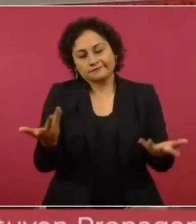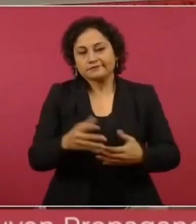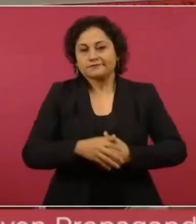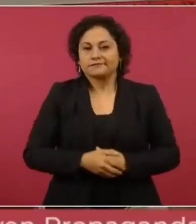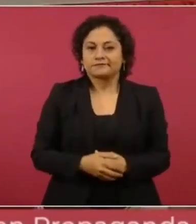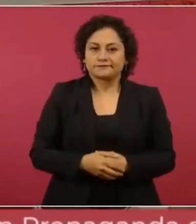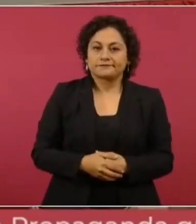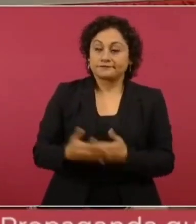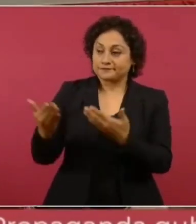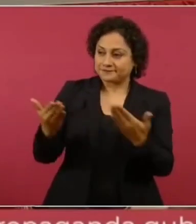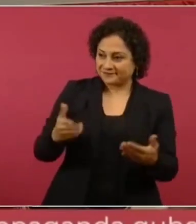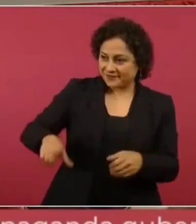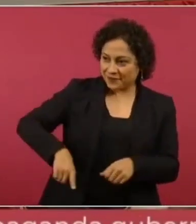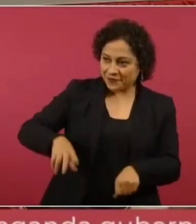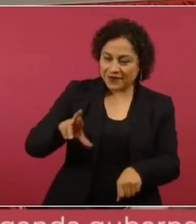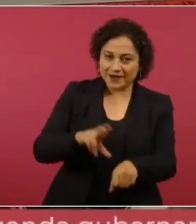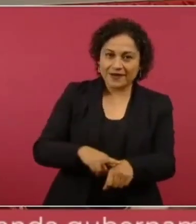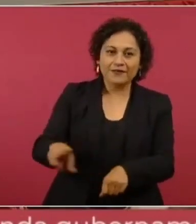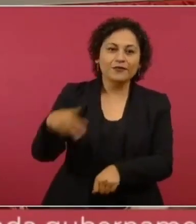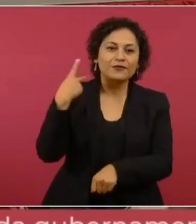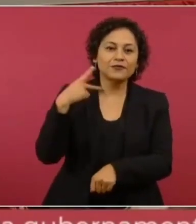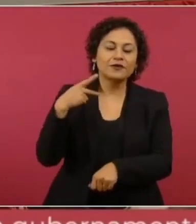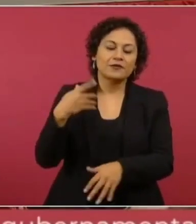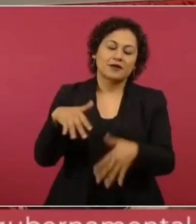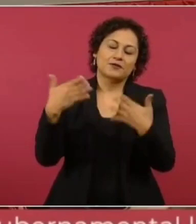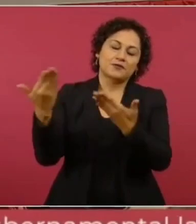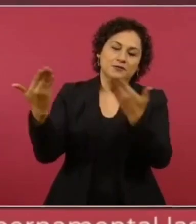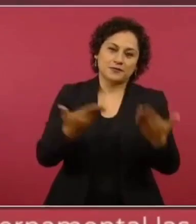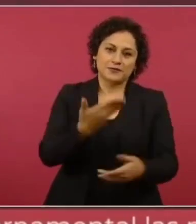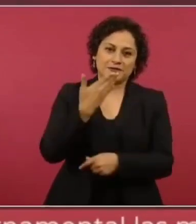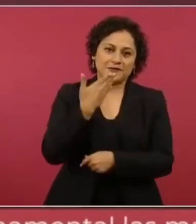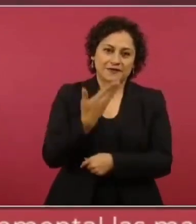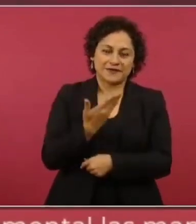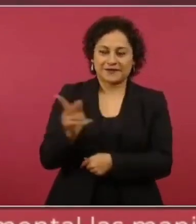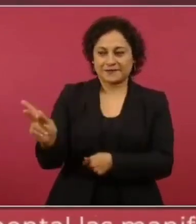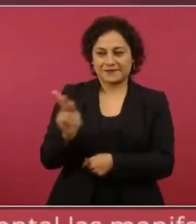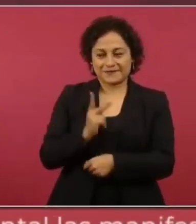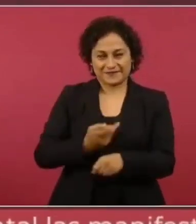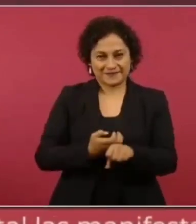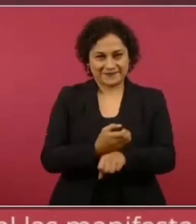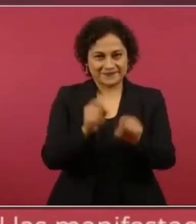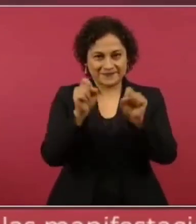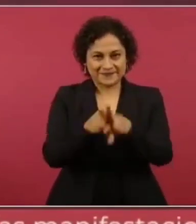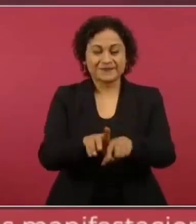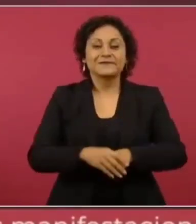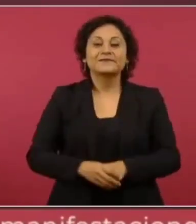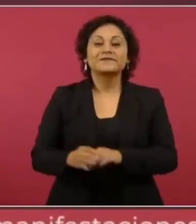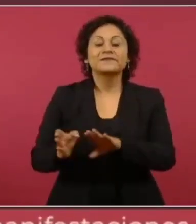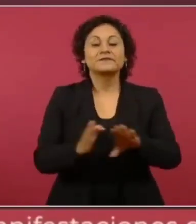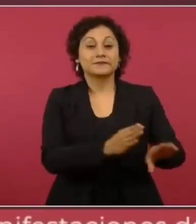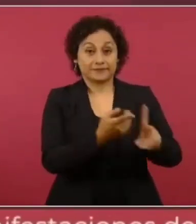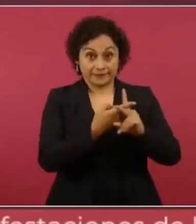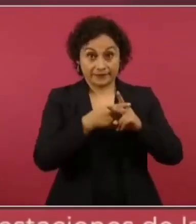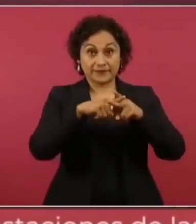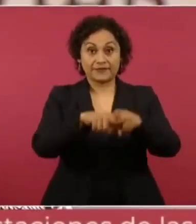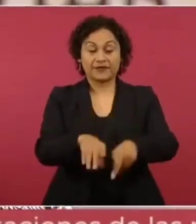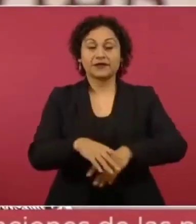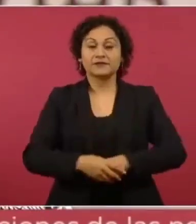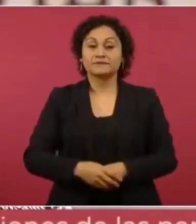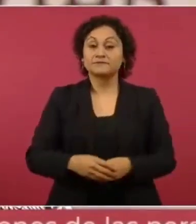paisano, y vamos a empezar. La primera, miente el universal